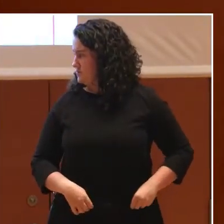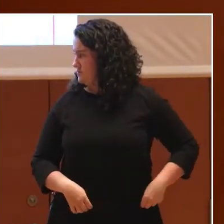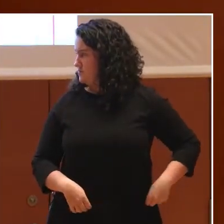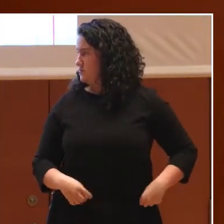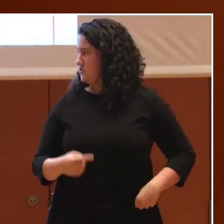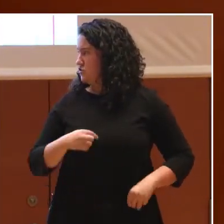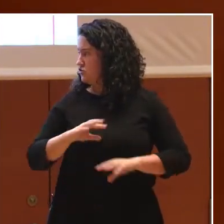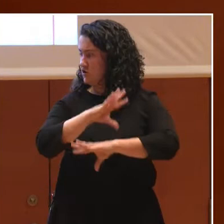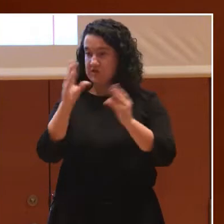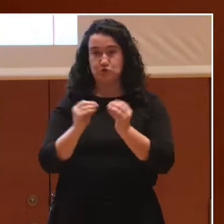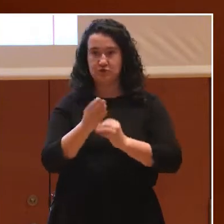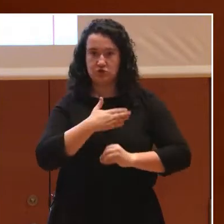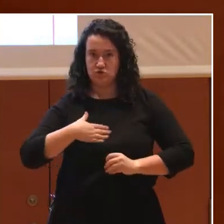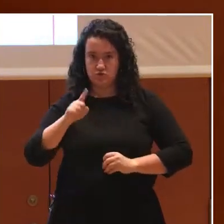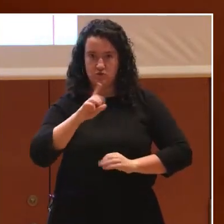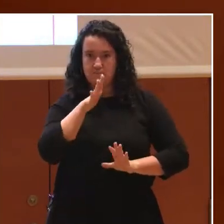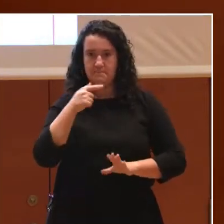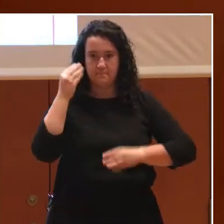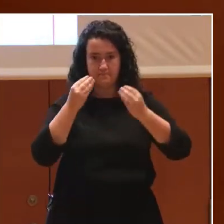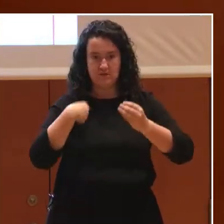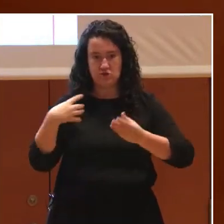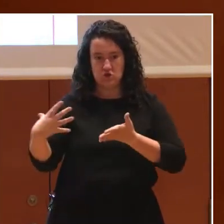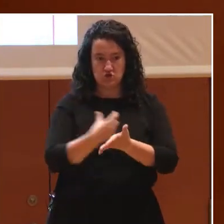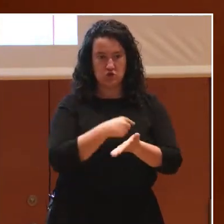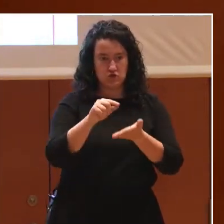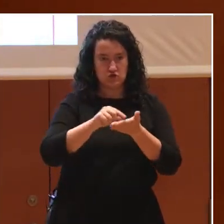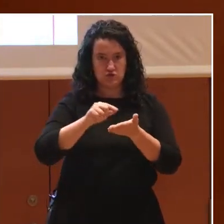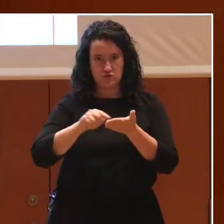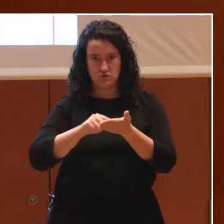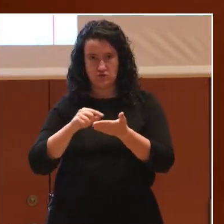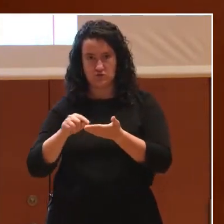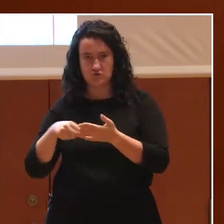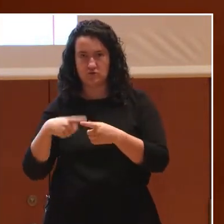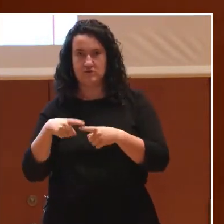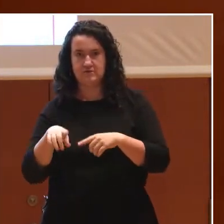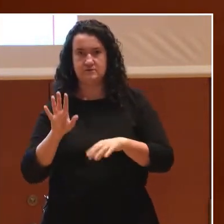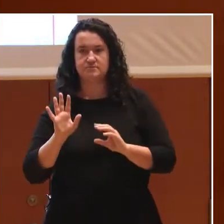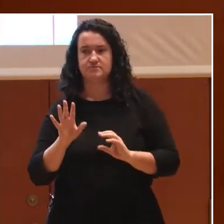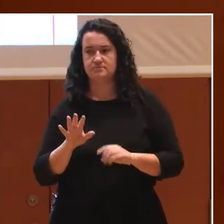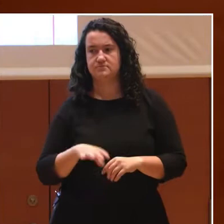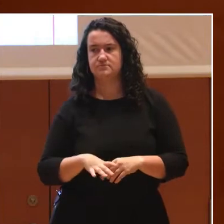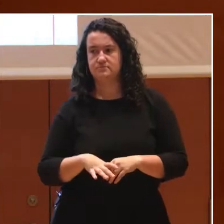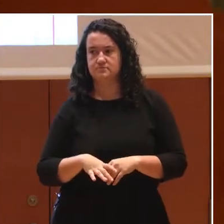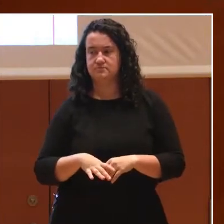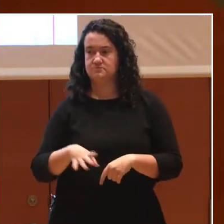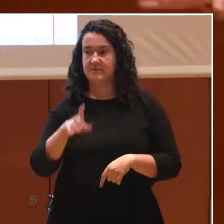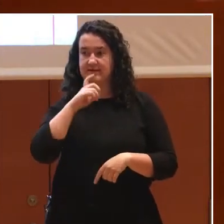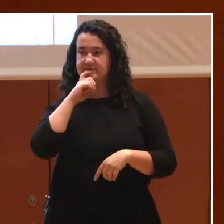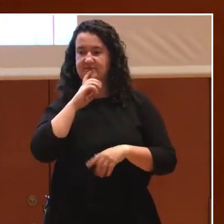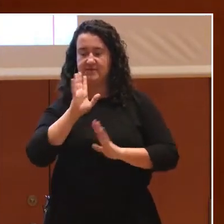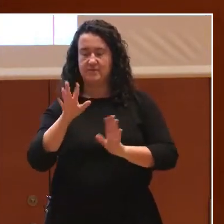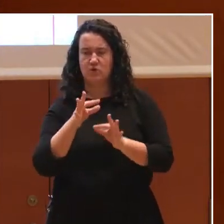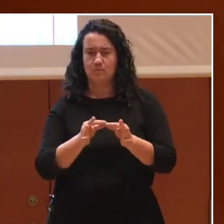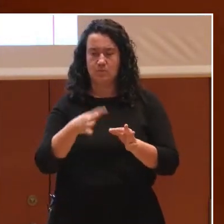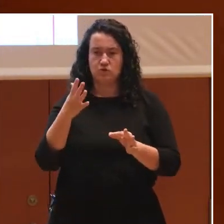resumirlo. Podría compartir, seguro que todos y todas hemos ido tomando nuestras propias notas, y es realmente difícil. Por suerte,